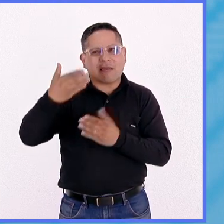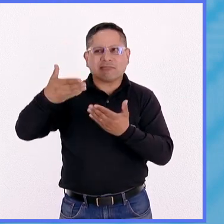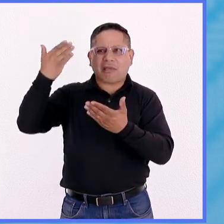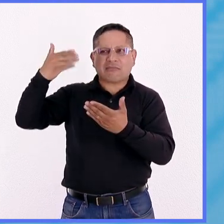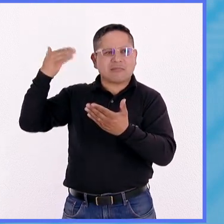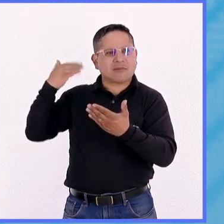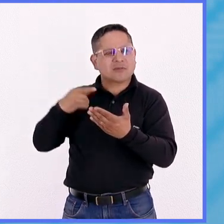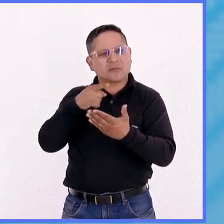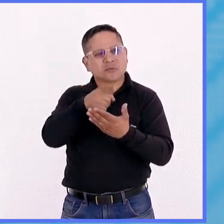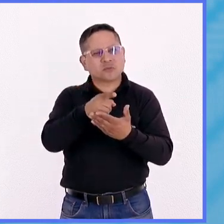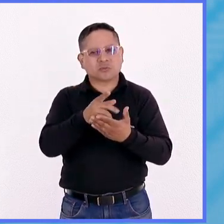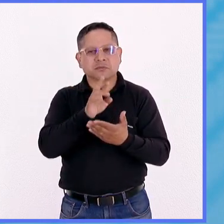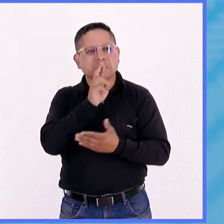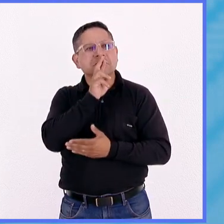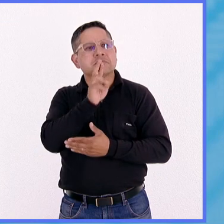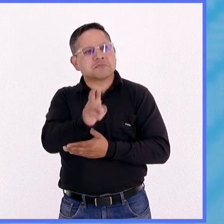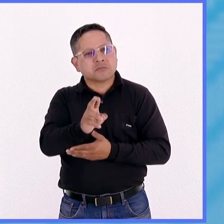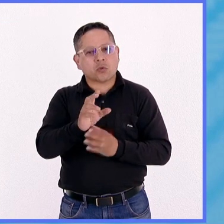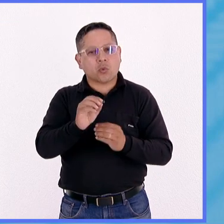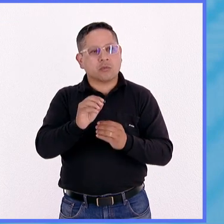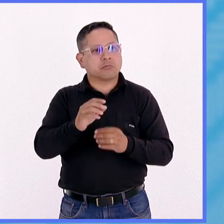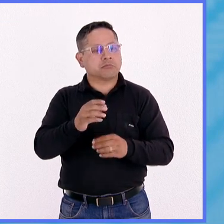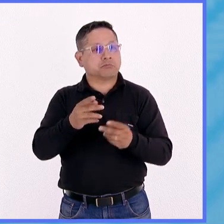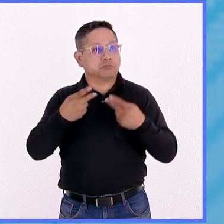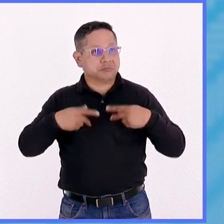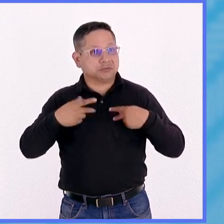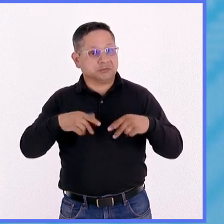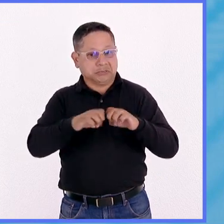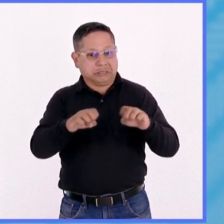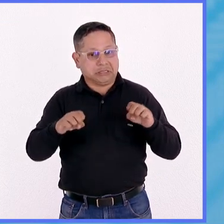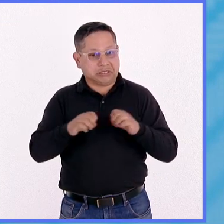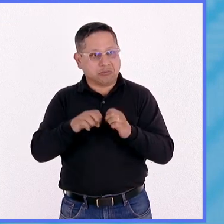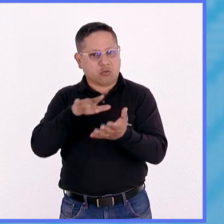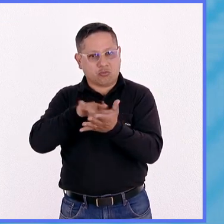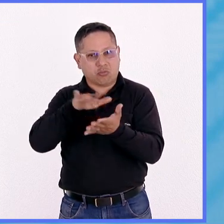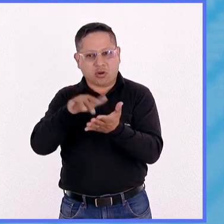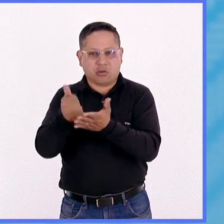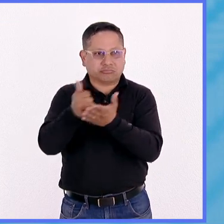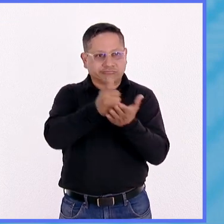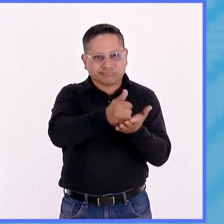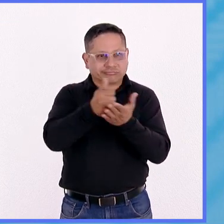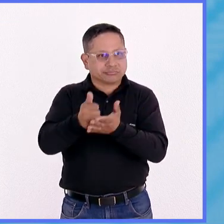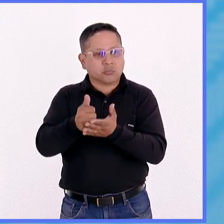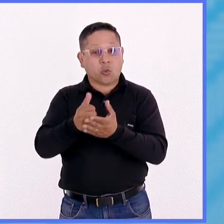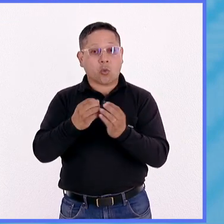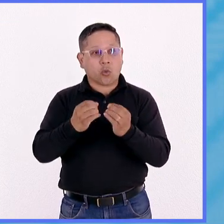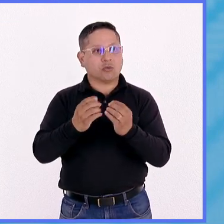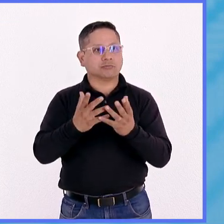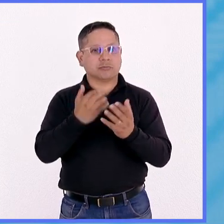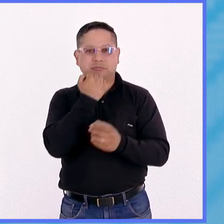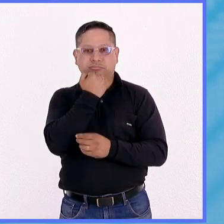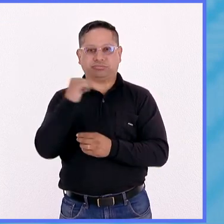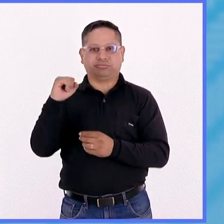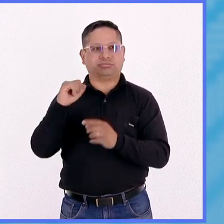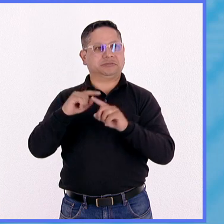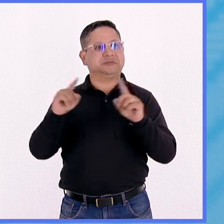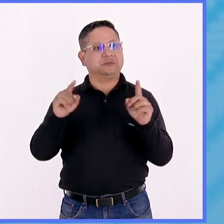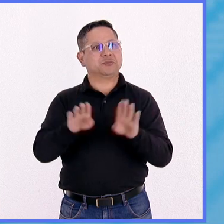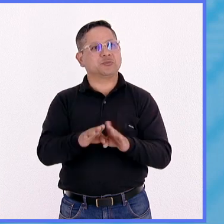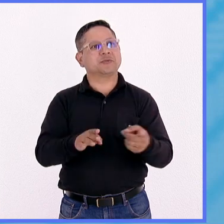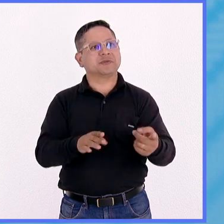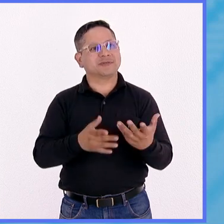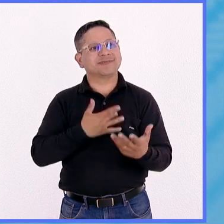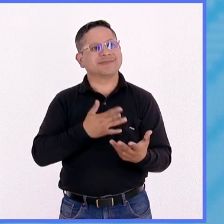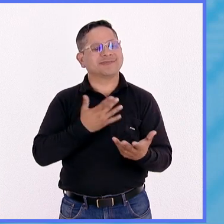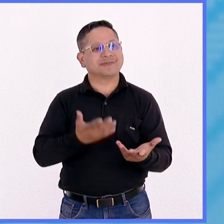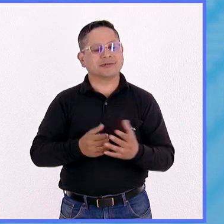anteriores en cuanto a los resultados, en cuanto a la colaboración en equipo, en cuanto a la multidisciplina también? Bueno, es muy